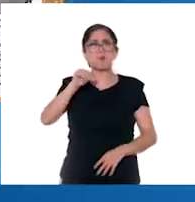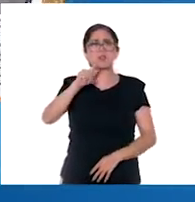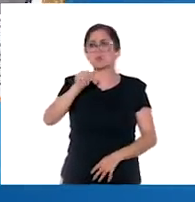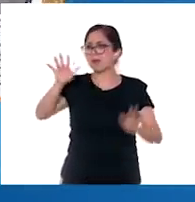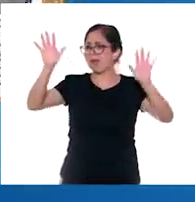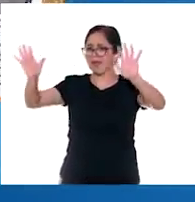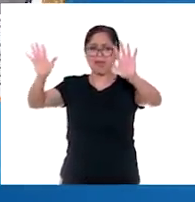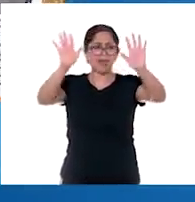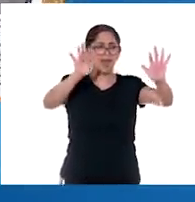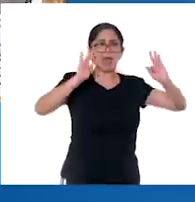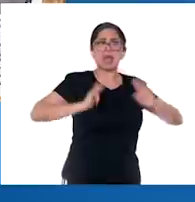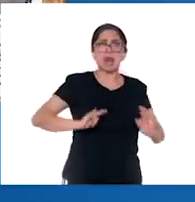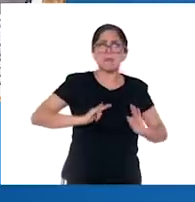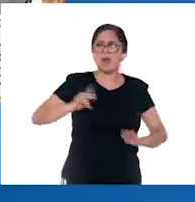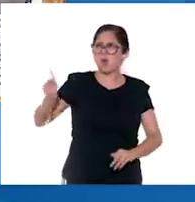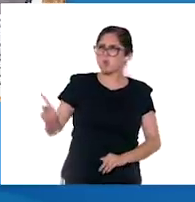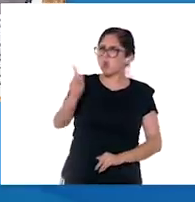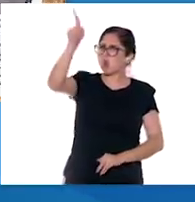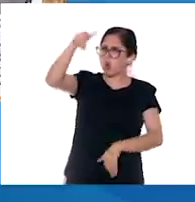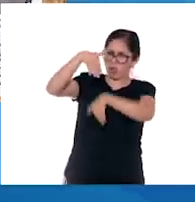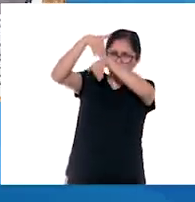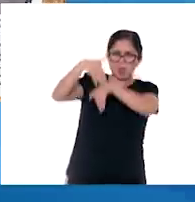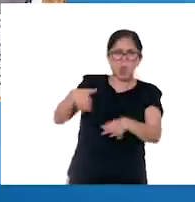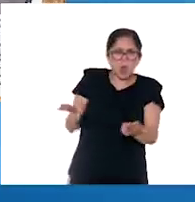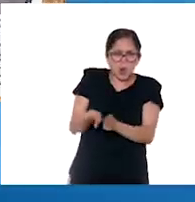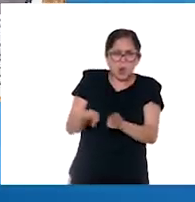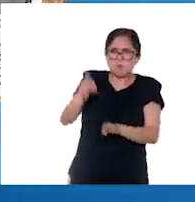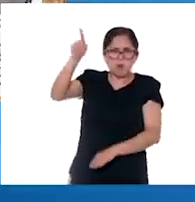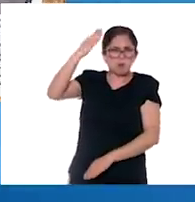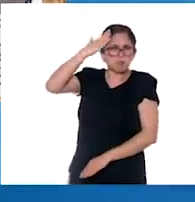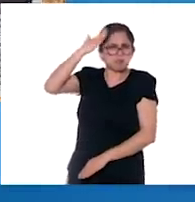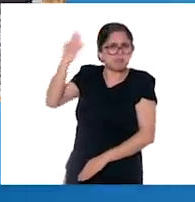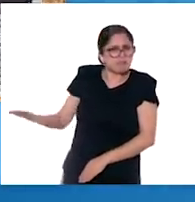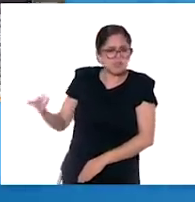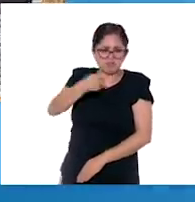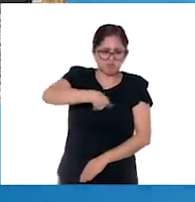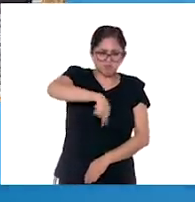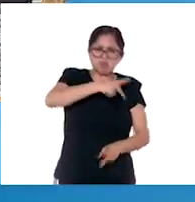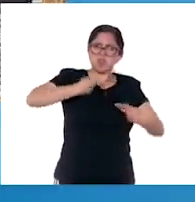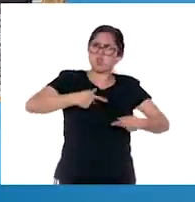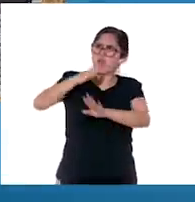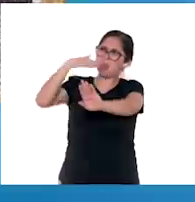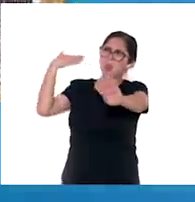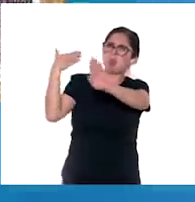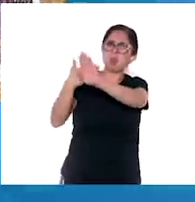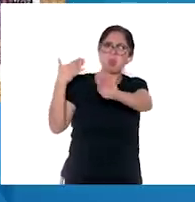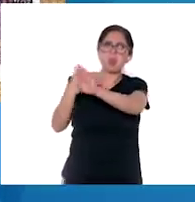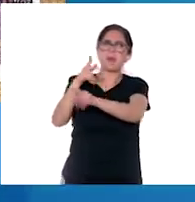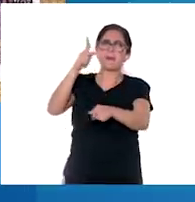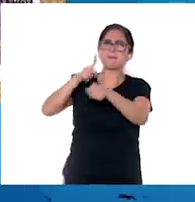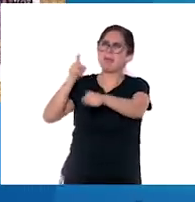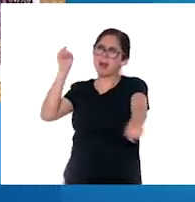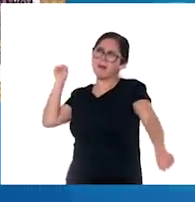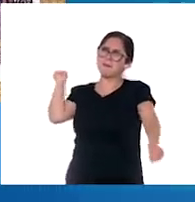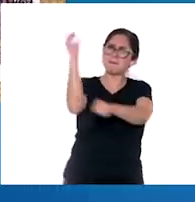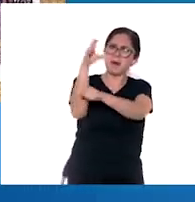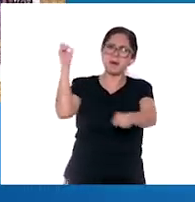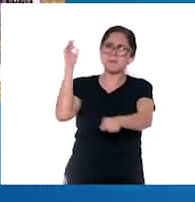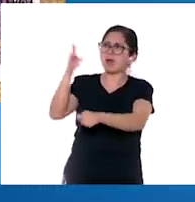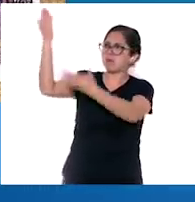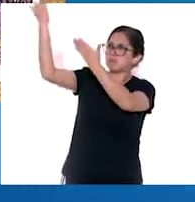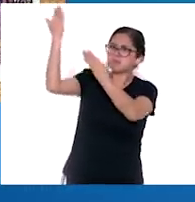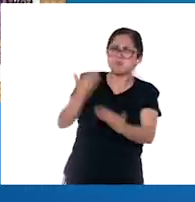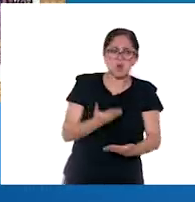calma, pero el pueblo decepcionado por la sumisión de su tlatoani se rebeló contra él. Le aventaron piedras y se regresó de la costa,